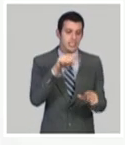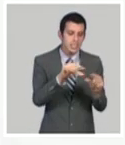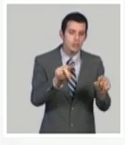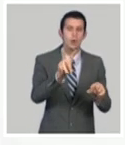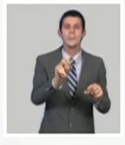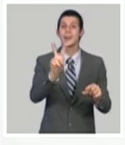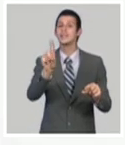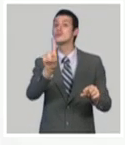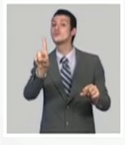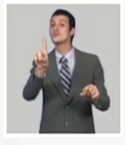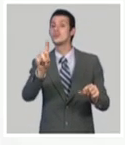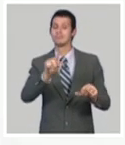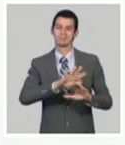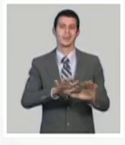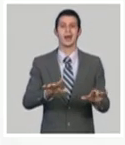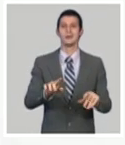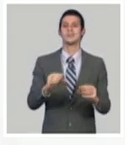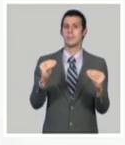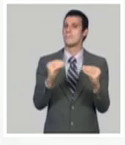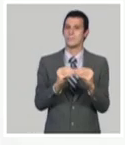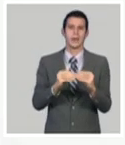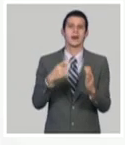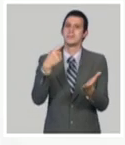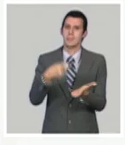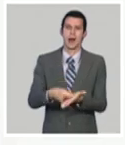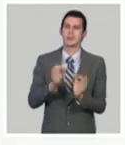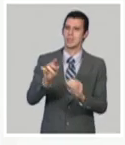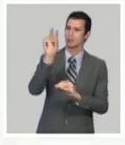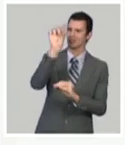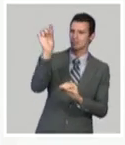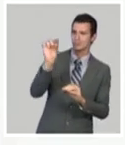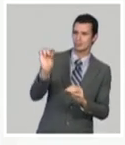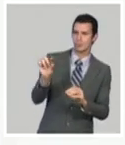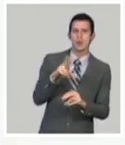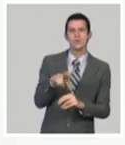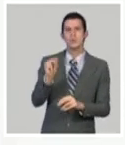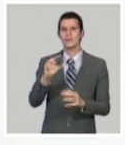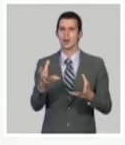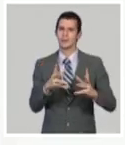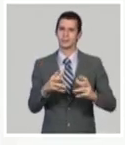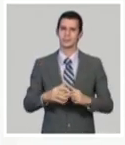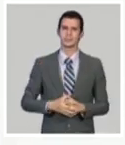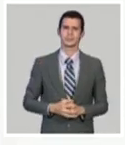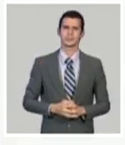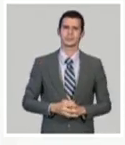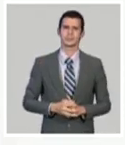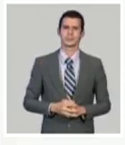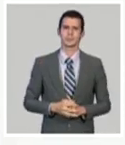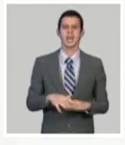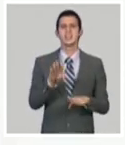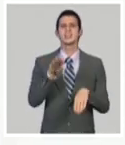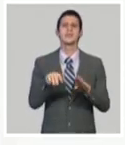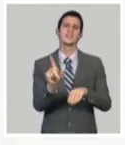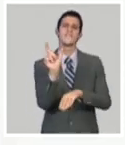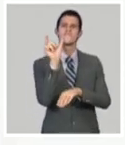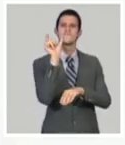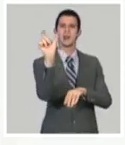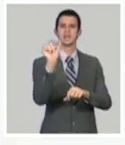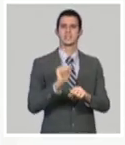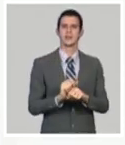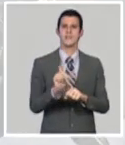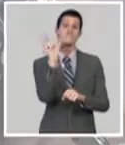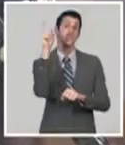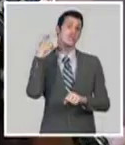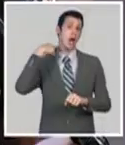pagó por la tarifa nueva cuando su carga pues llegó el pasado año. También